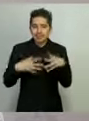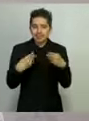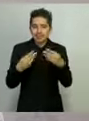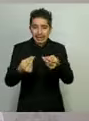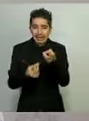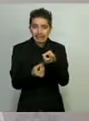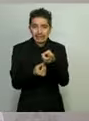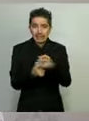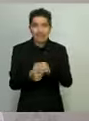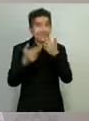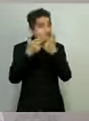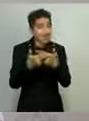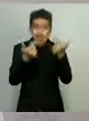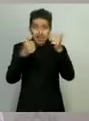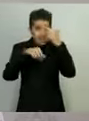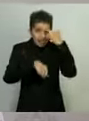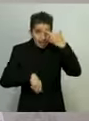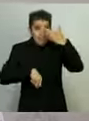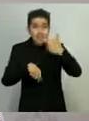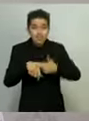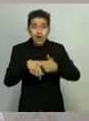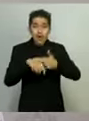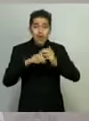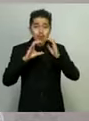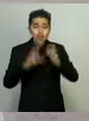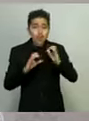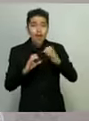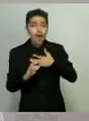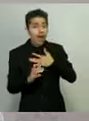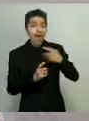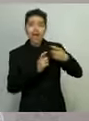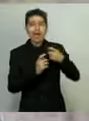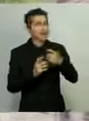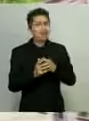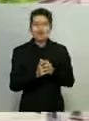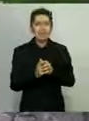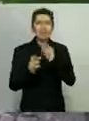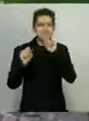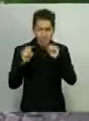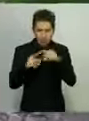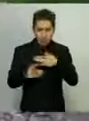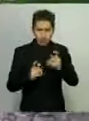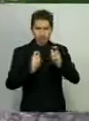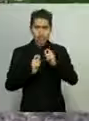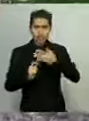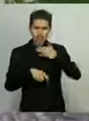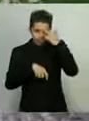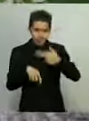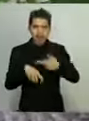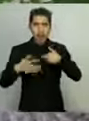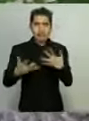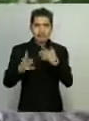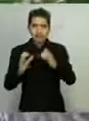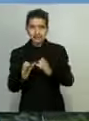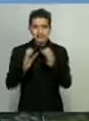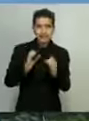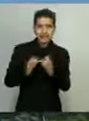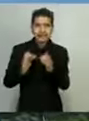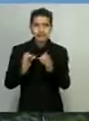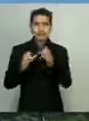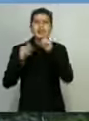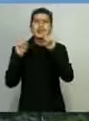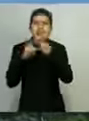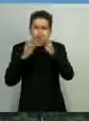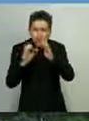Nadie tiene la responsabilidad de cuidarnos si no lo asumimos nosotros mismos. Cuidemos a los